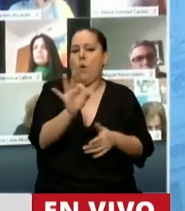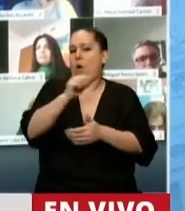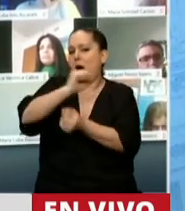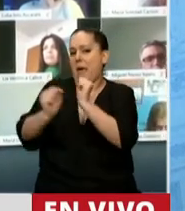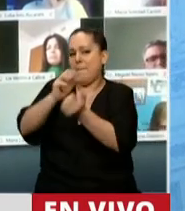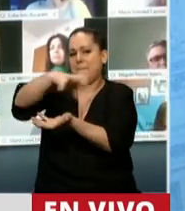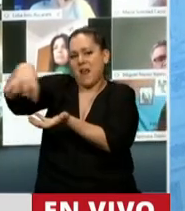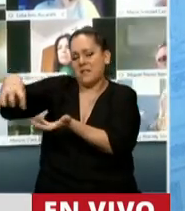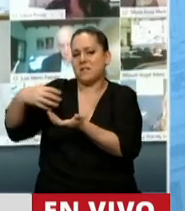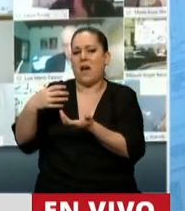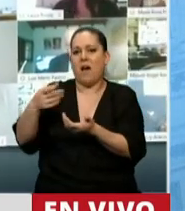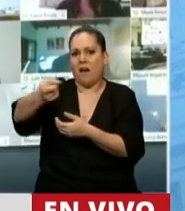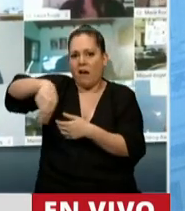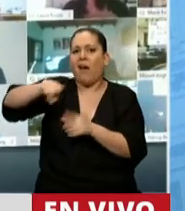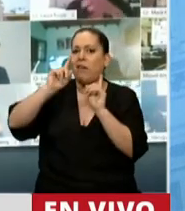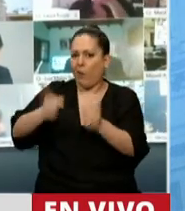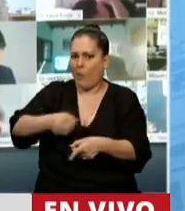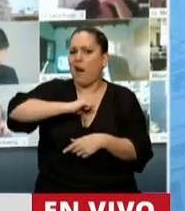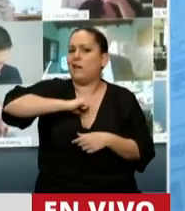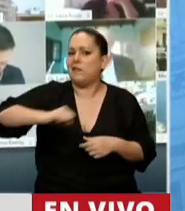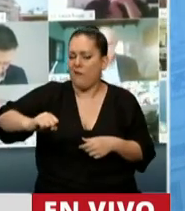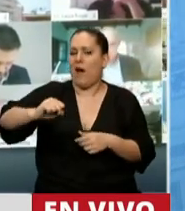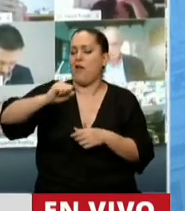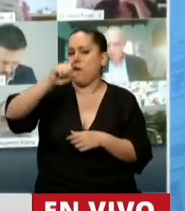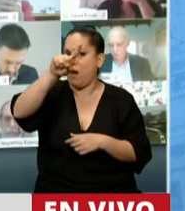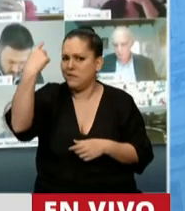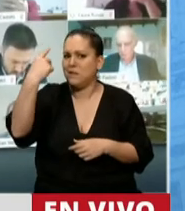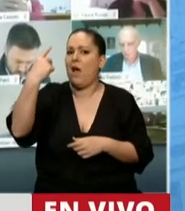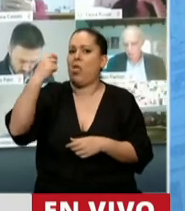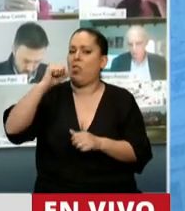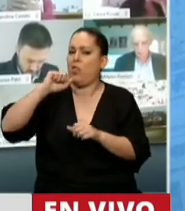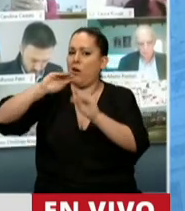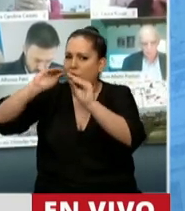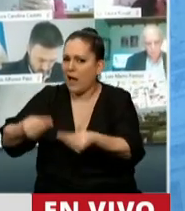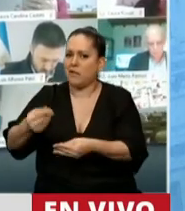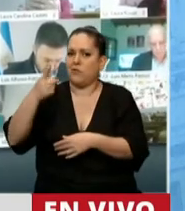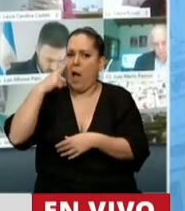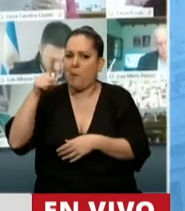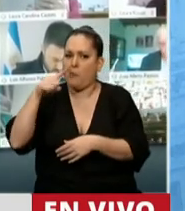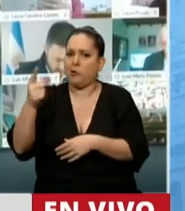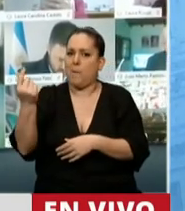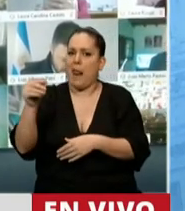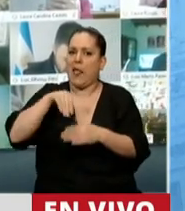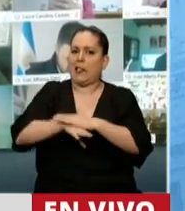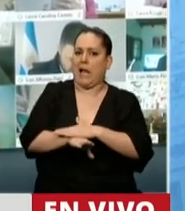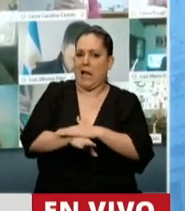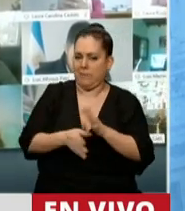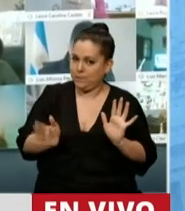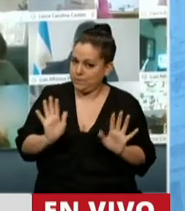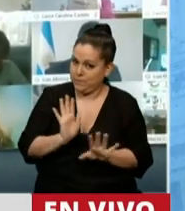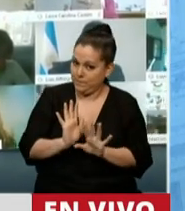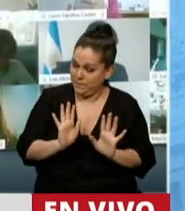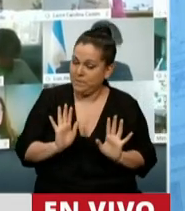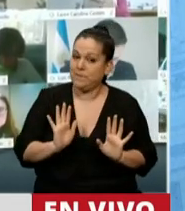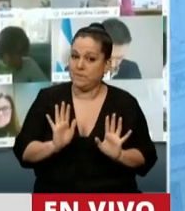contribuyentes que defraudaron al Estado, quebraron sus empresas y se quedaron con la plata de los argentinos. Esto es ciertamente